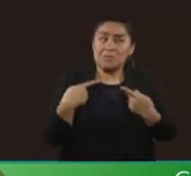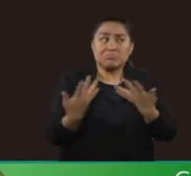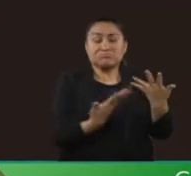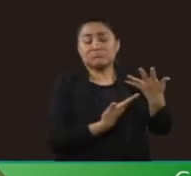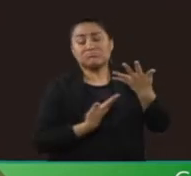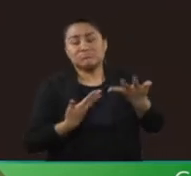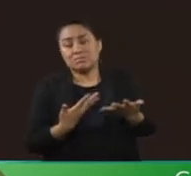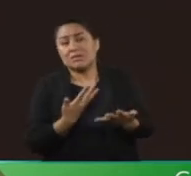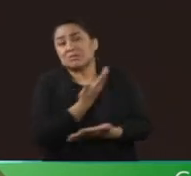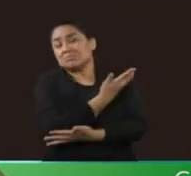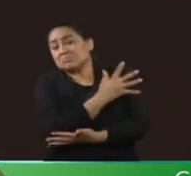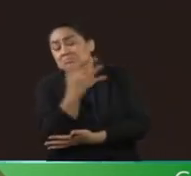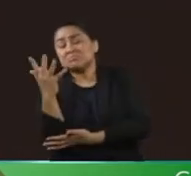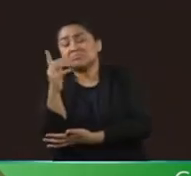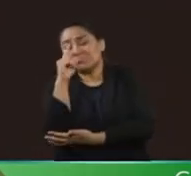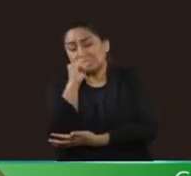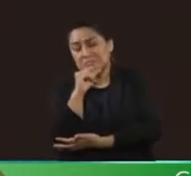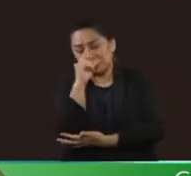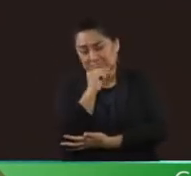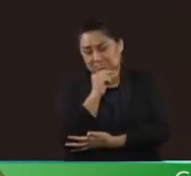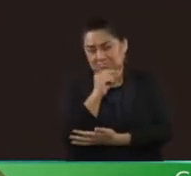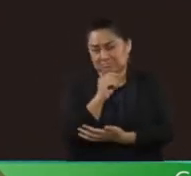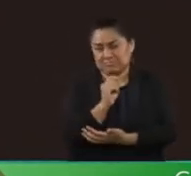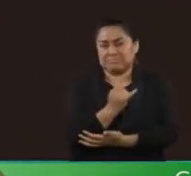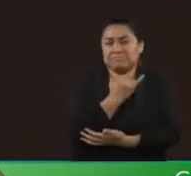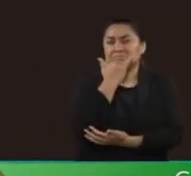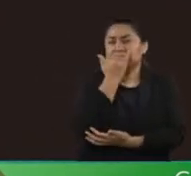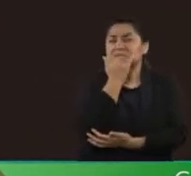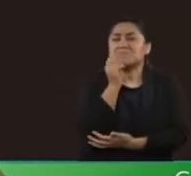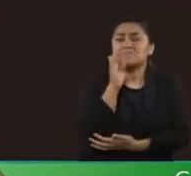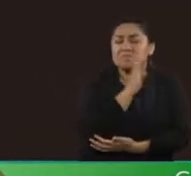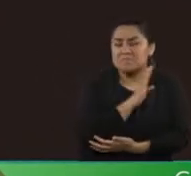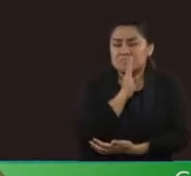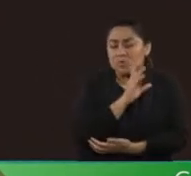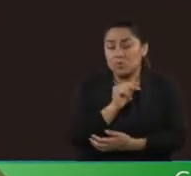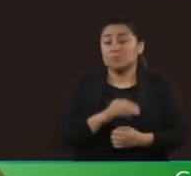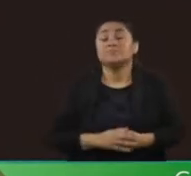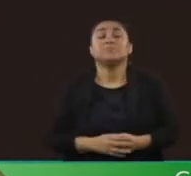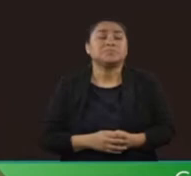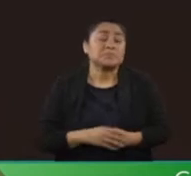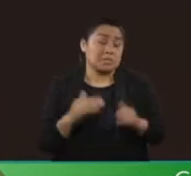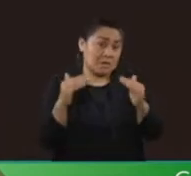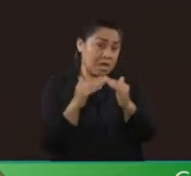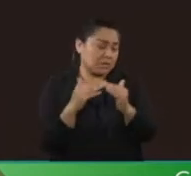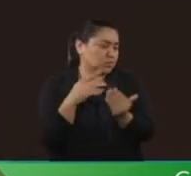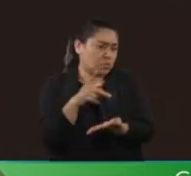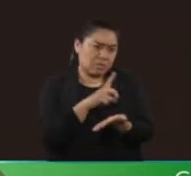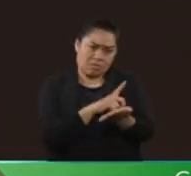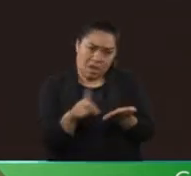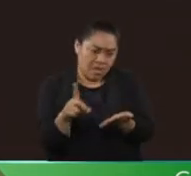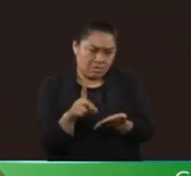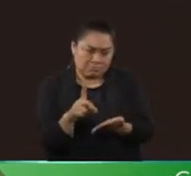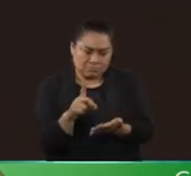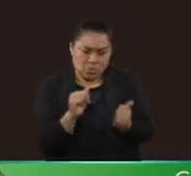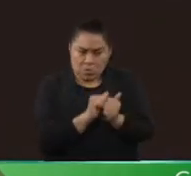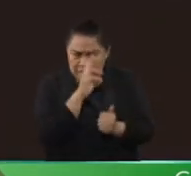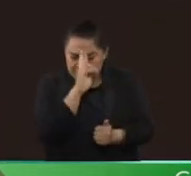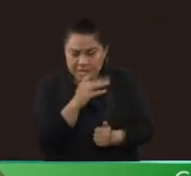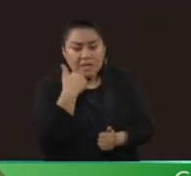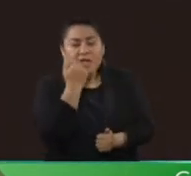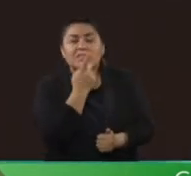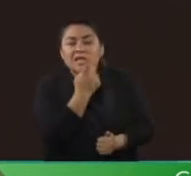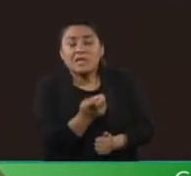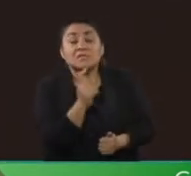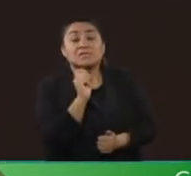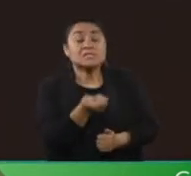y al medio ambiente en medio de una opacidad total. El derecho universal a la vivienda digna y decorosa significa que